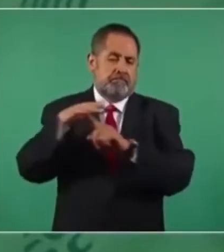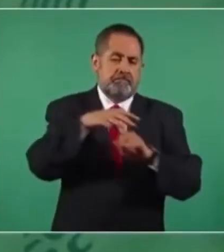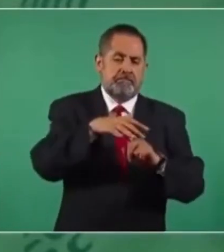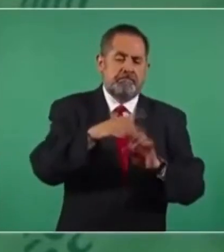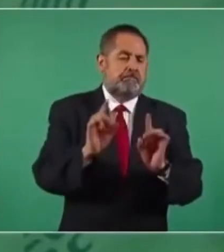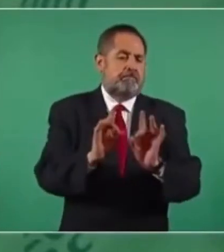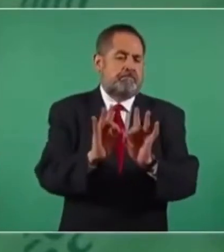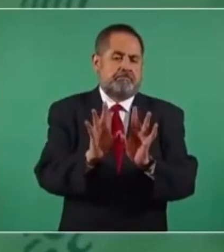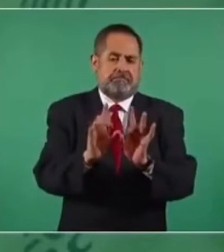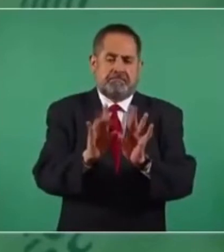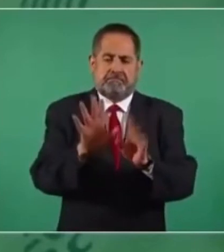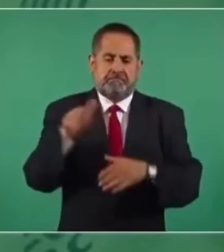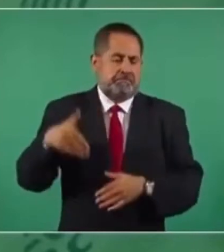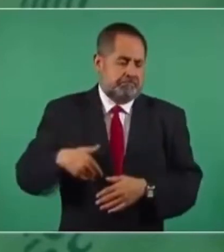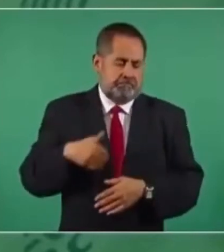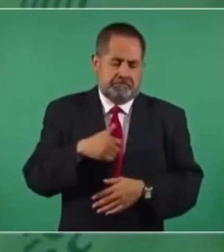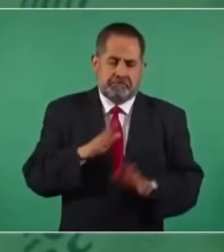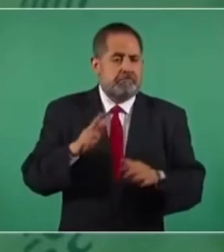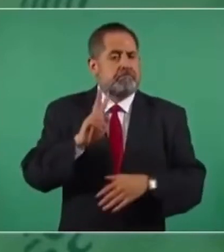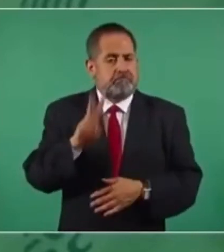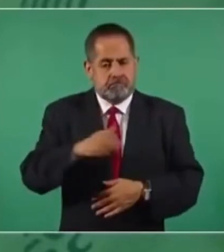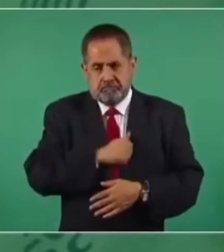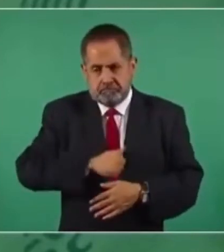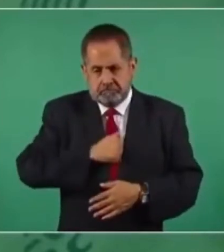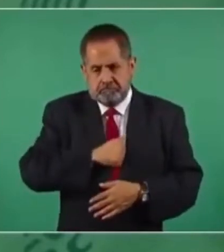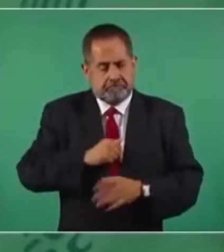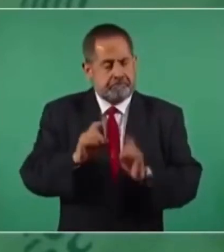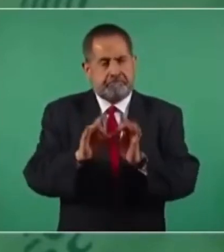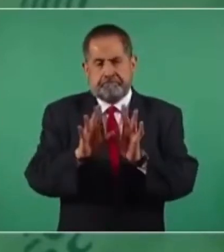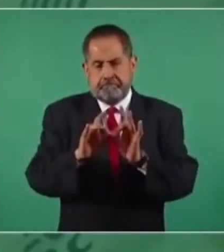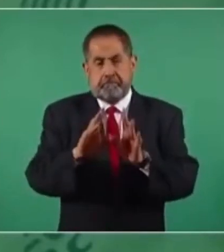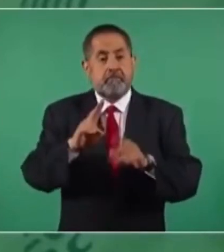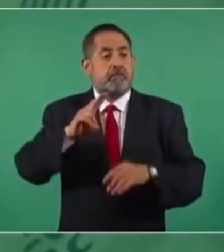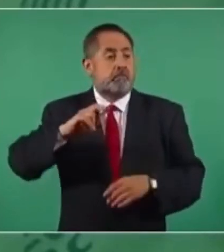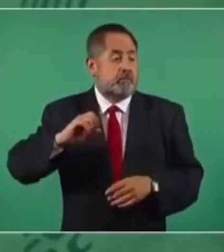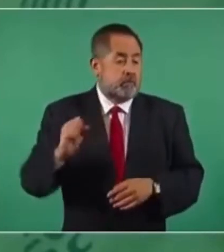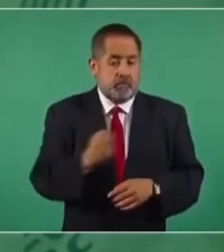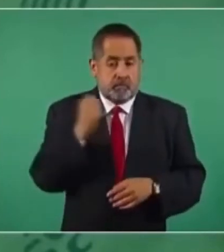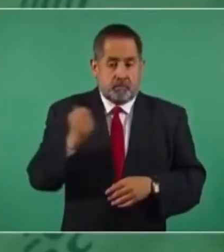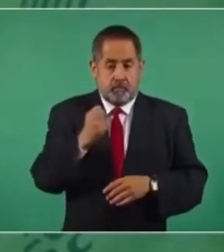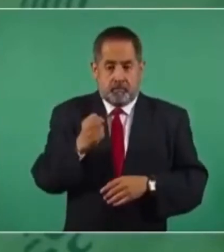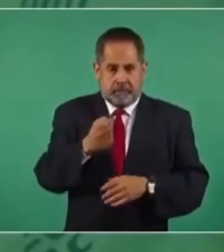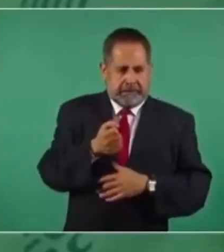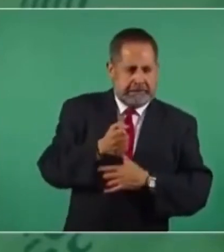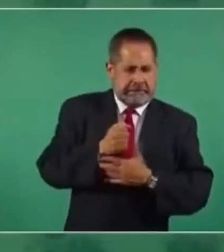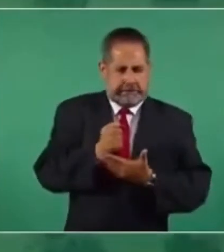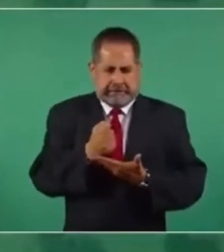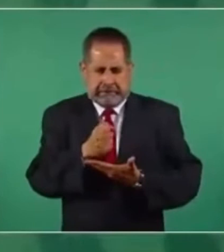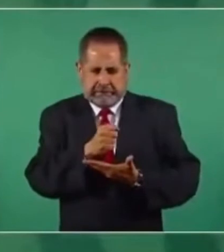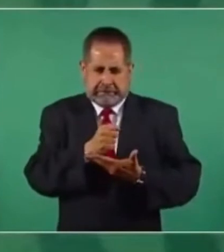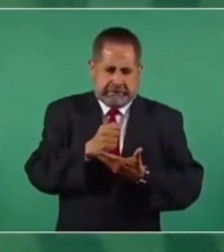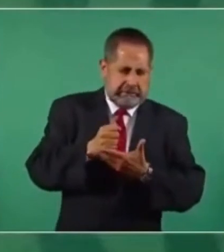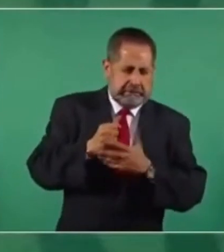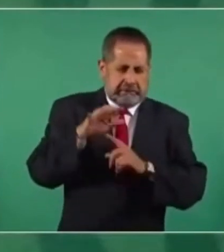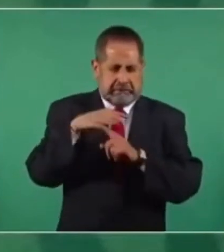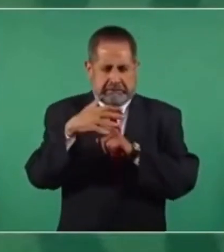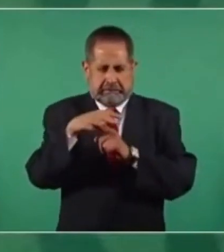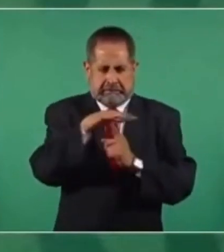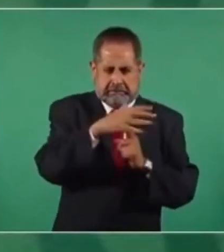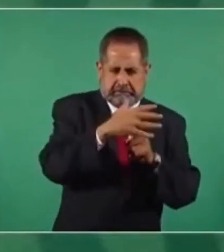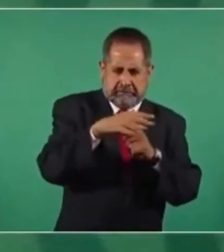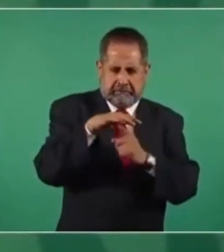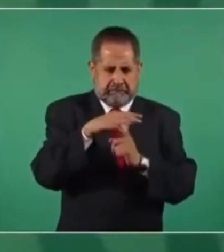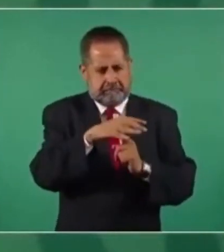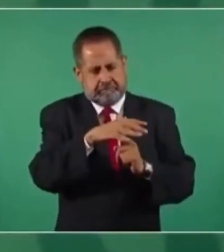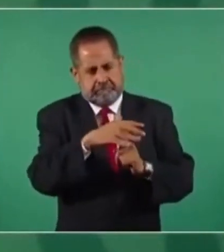este accidente. Afortunadamente, repito, supieron los pilotos, manejaron muy